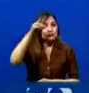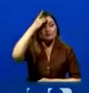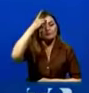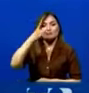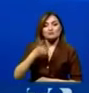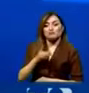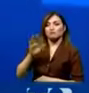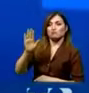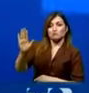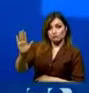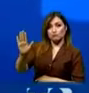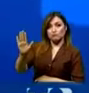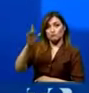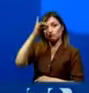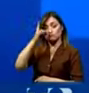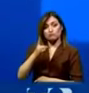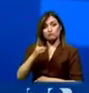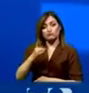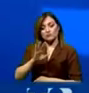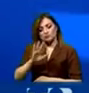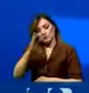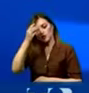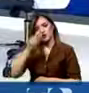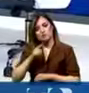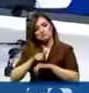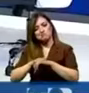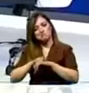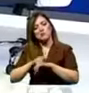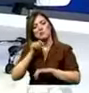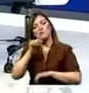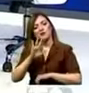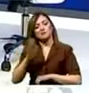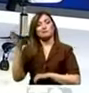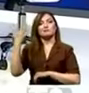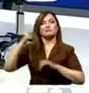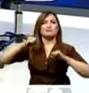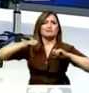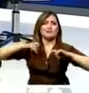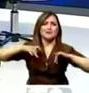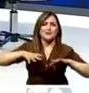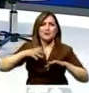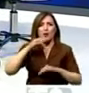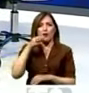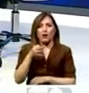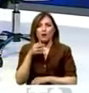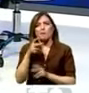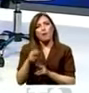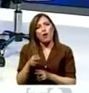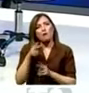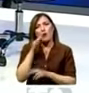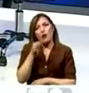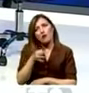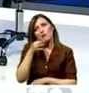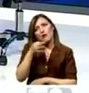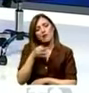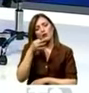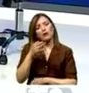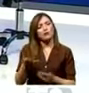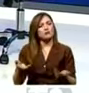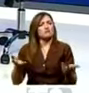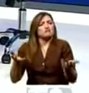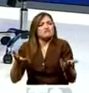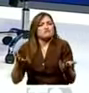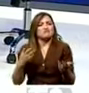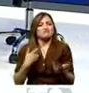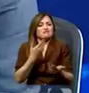tenga que tomar en el momento en que deba hacerlo. Estamos desde septiembre con ese mismo discurso. Está sobre la mesa la muerte cruzada, se pasa